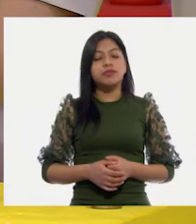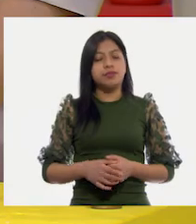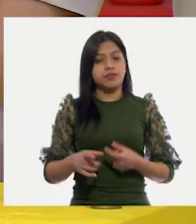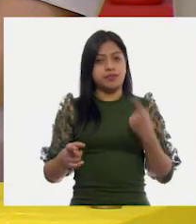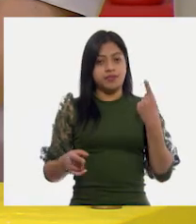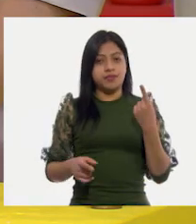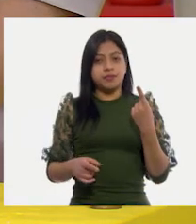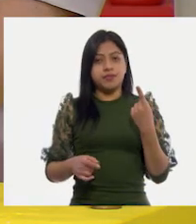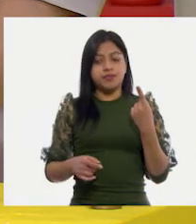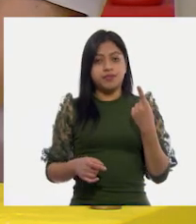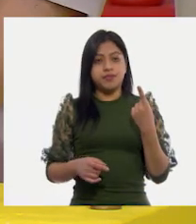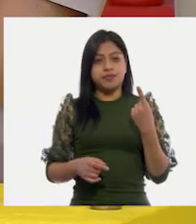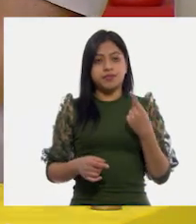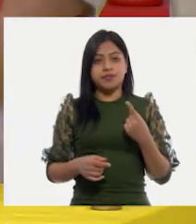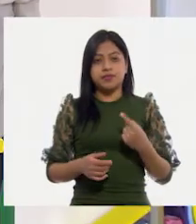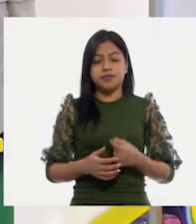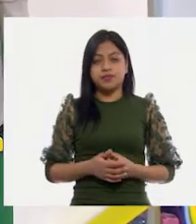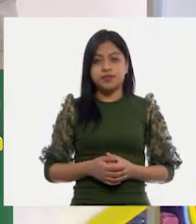uno.